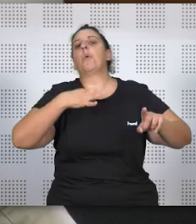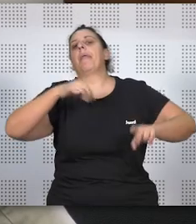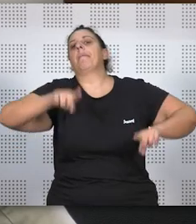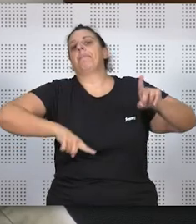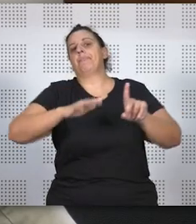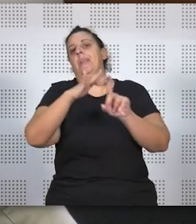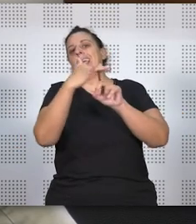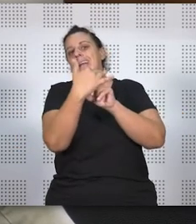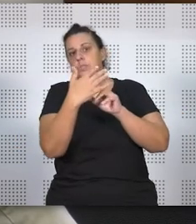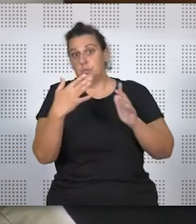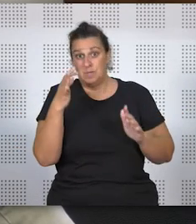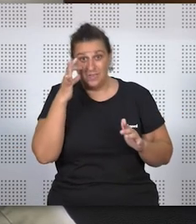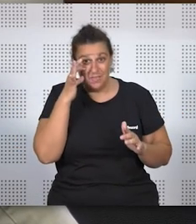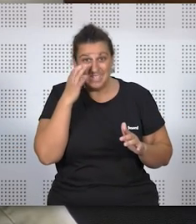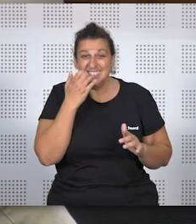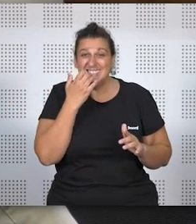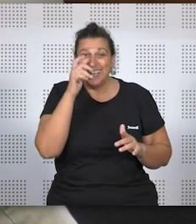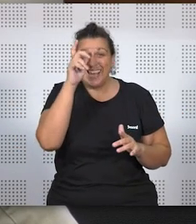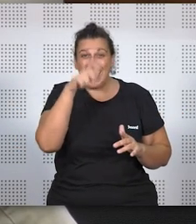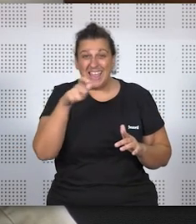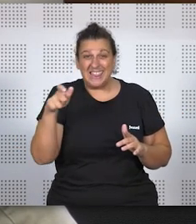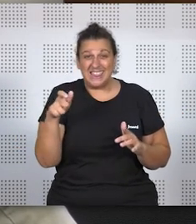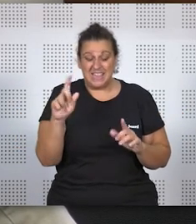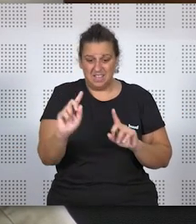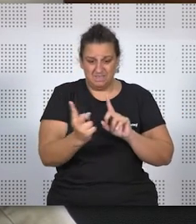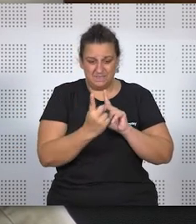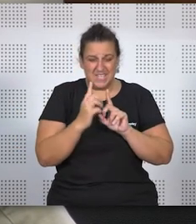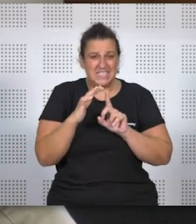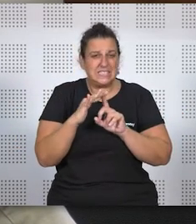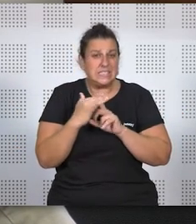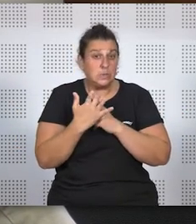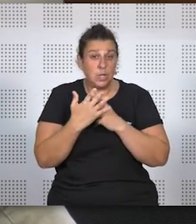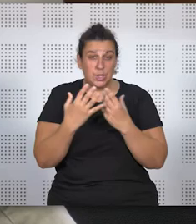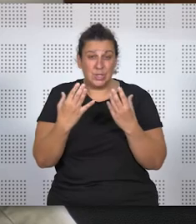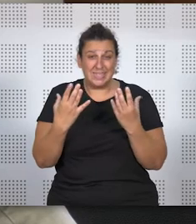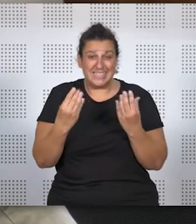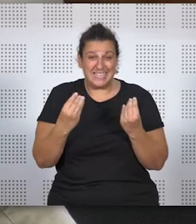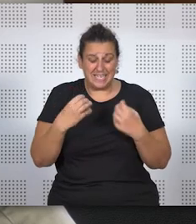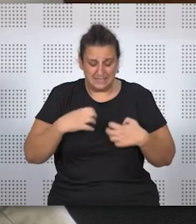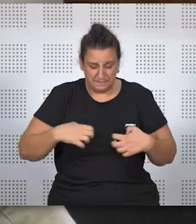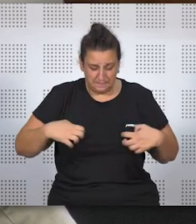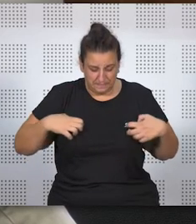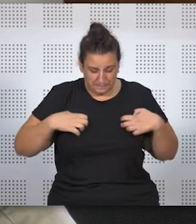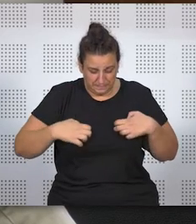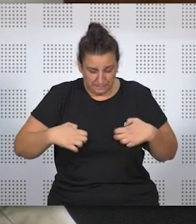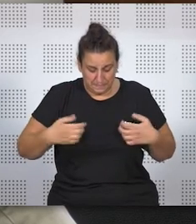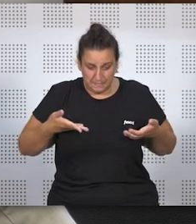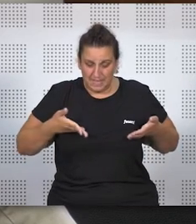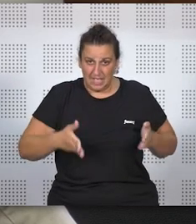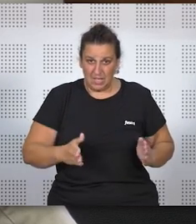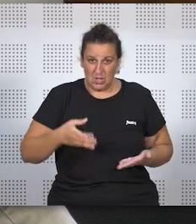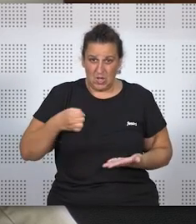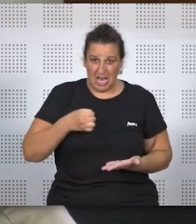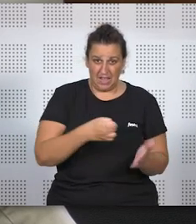pero la gente cuando llega a una situación tal que se ve en la tesitura de desherar a un hijo